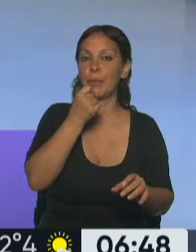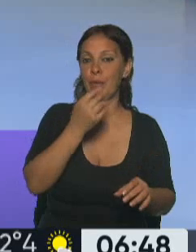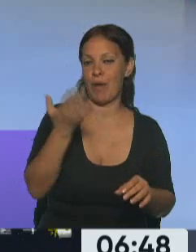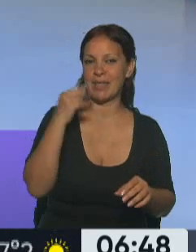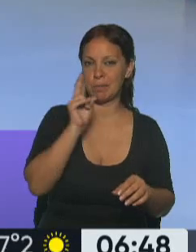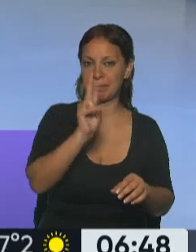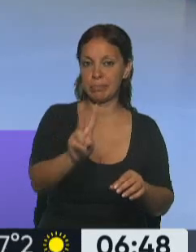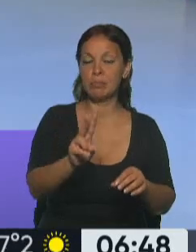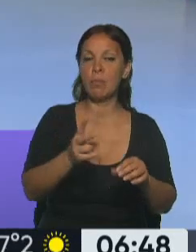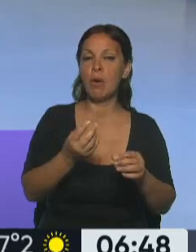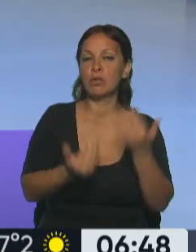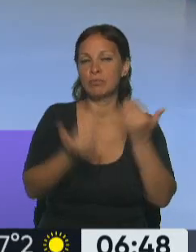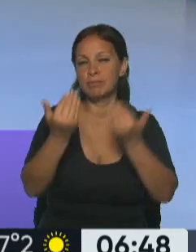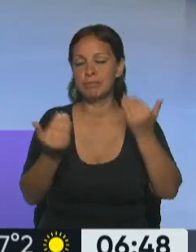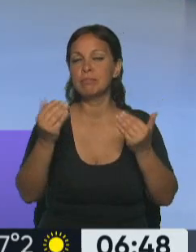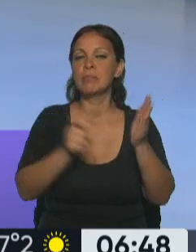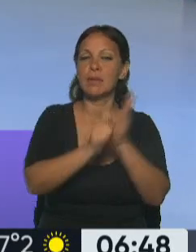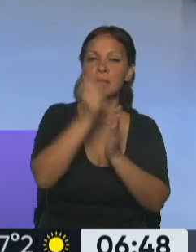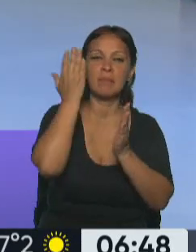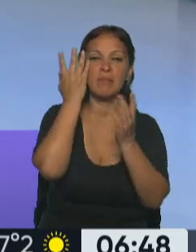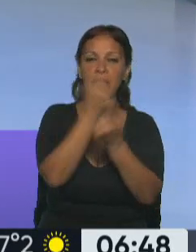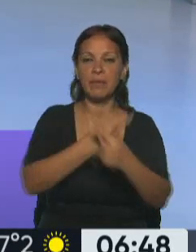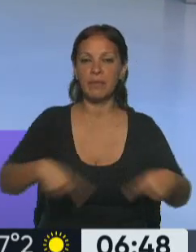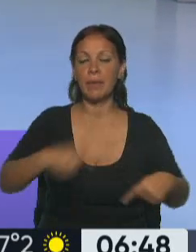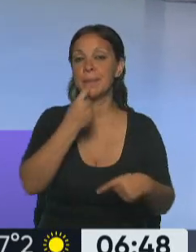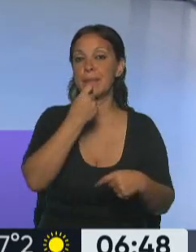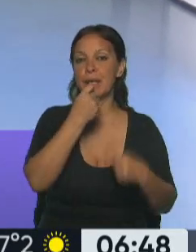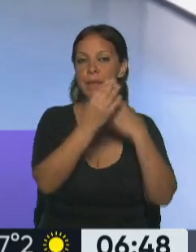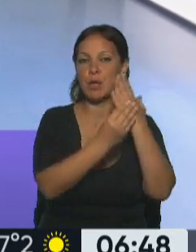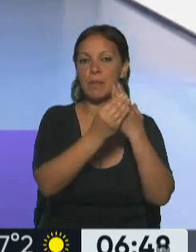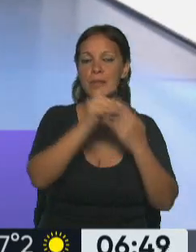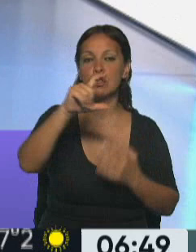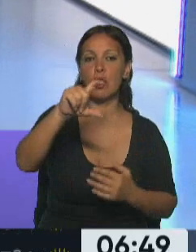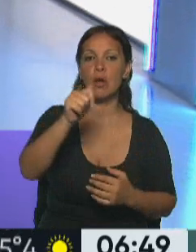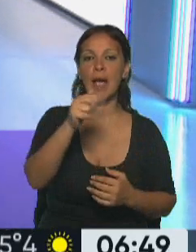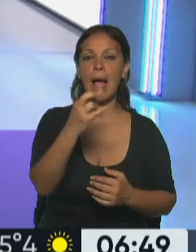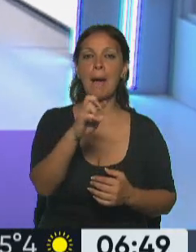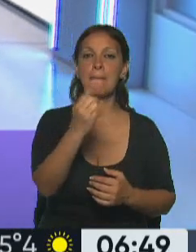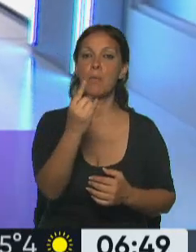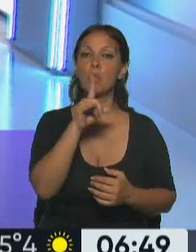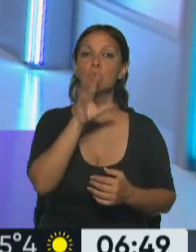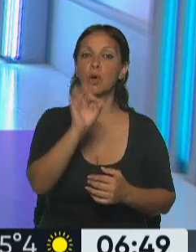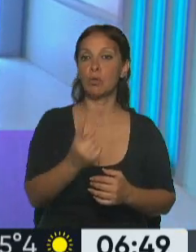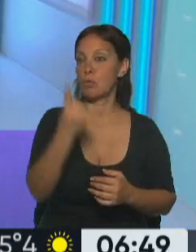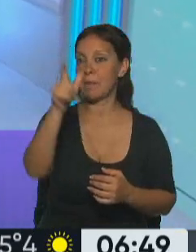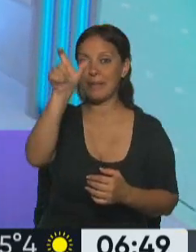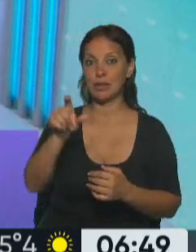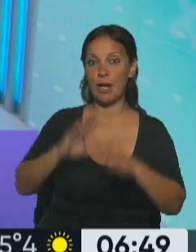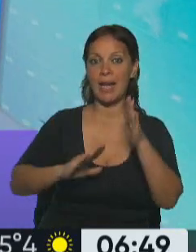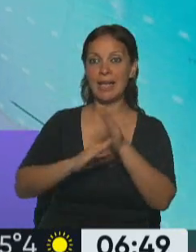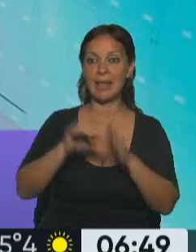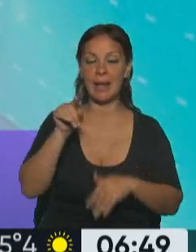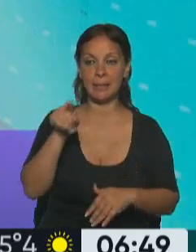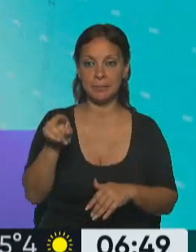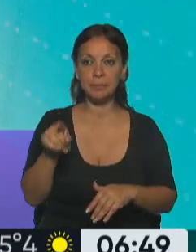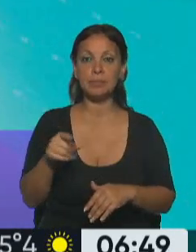entre el ministro Caputo y uno de los líderes justamente de la oposición dialoguista. Claro, porque estamos